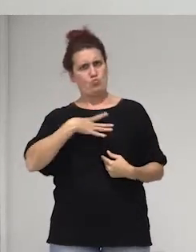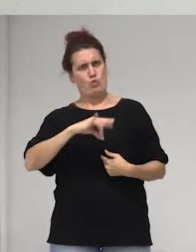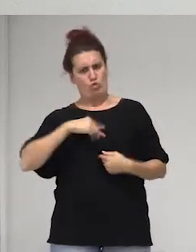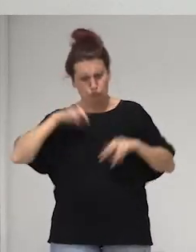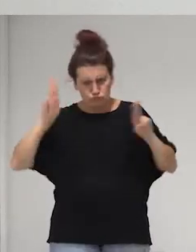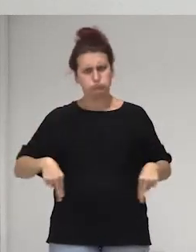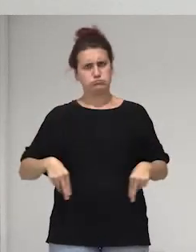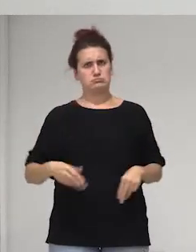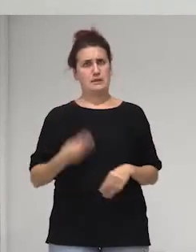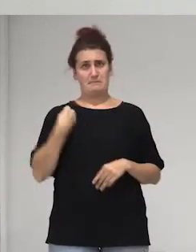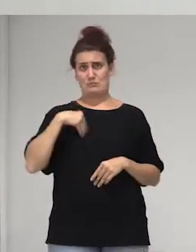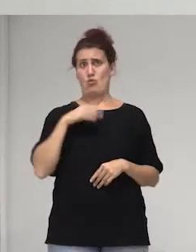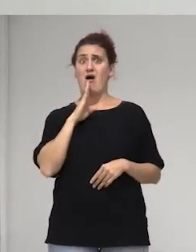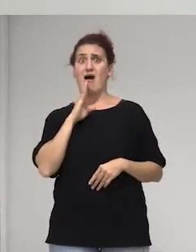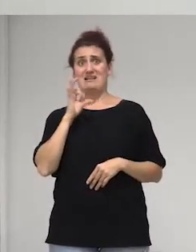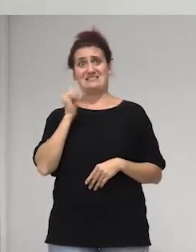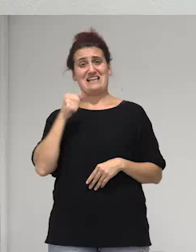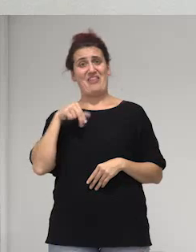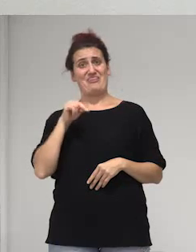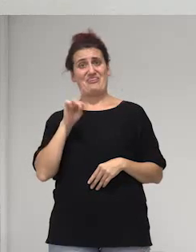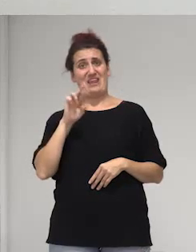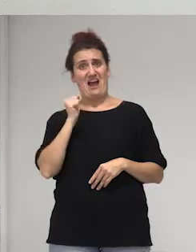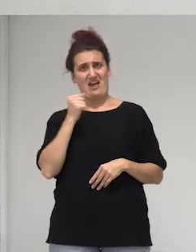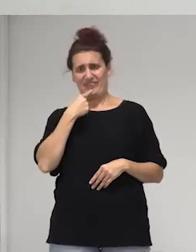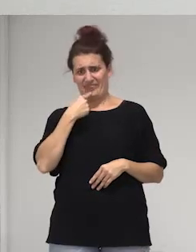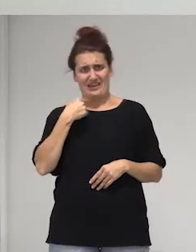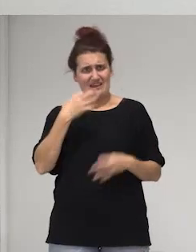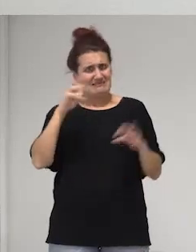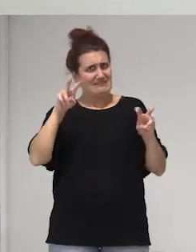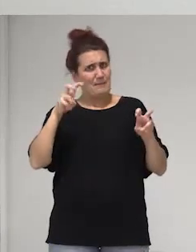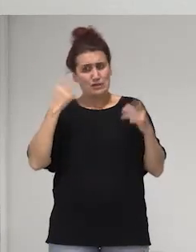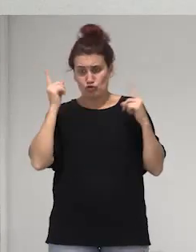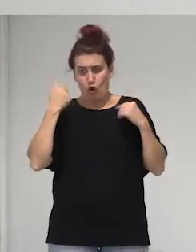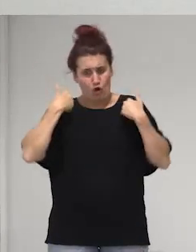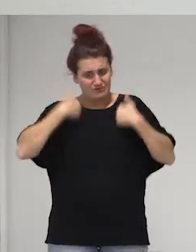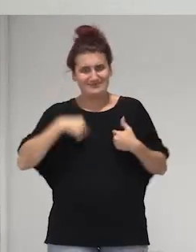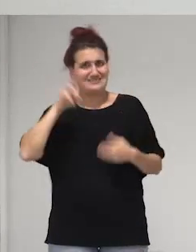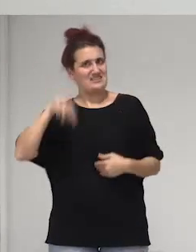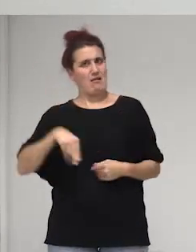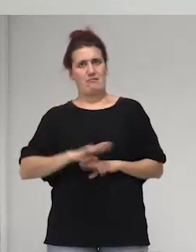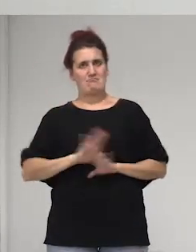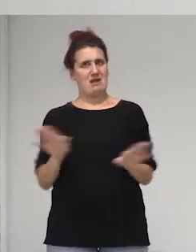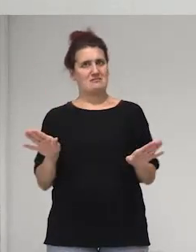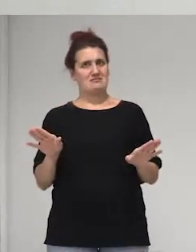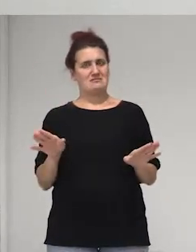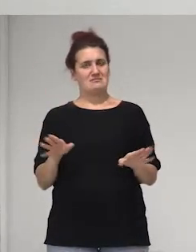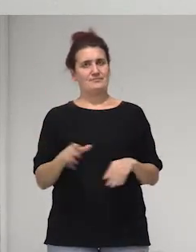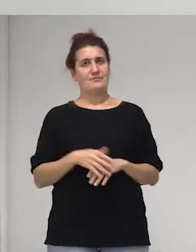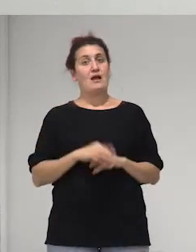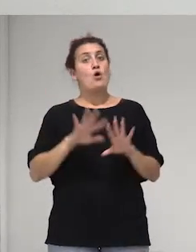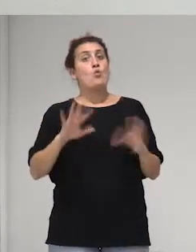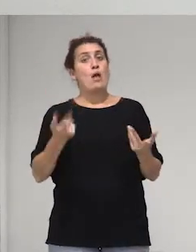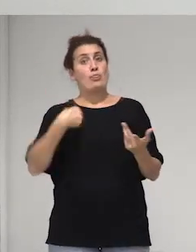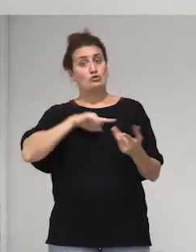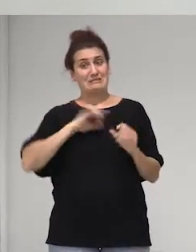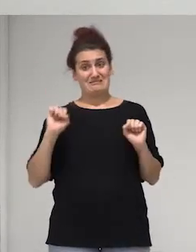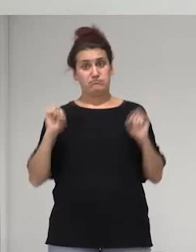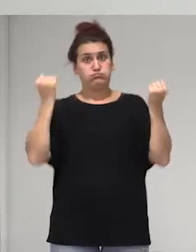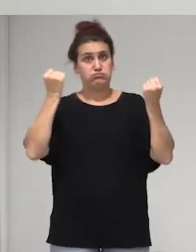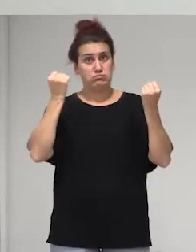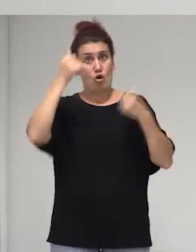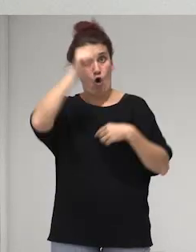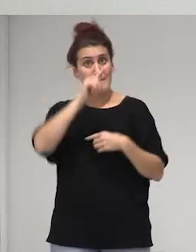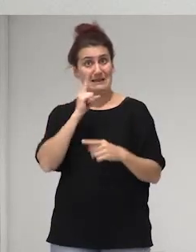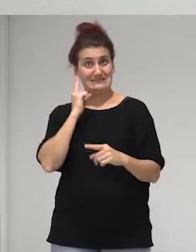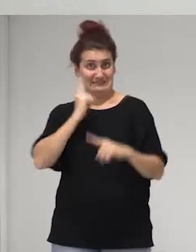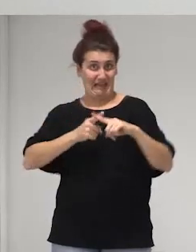dice Sandra solo el hecho de ser pero bueno y cuando nos rebelamos ante los hombres